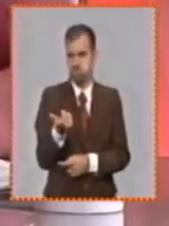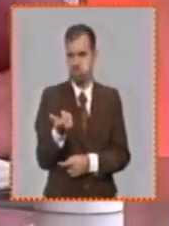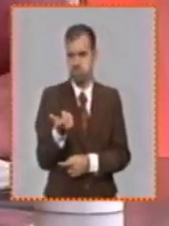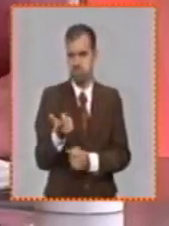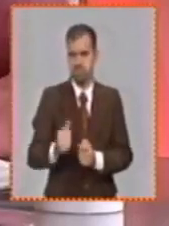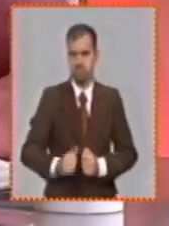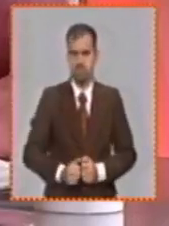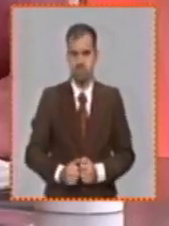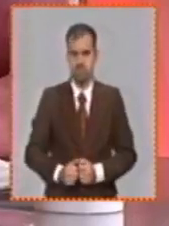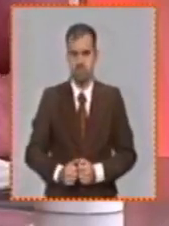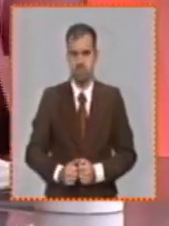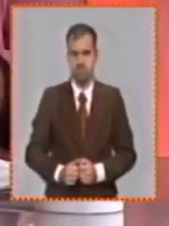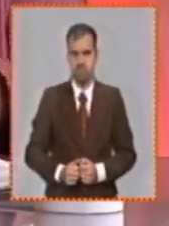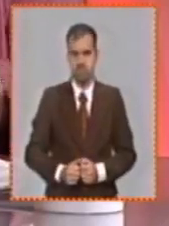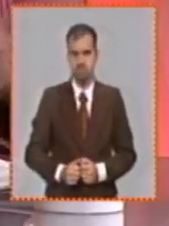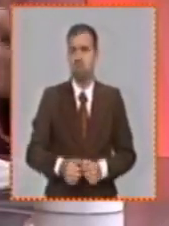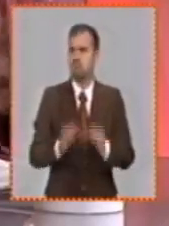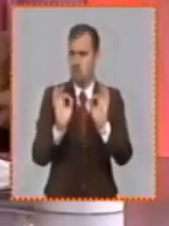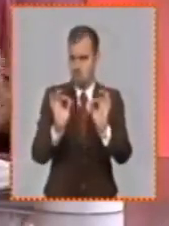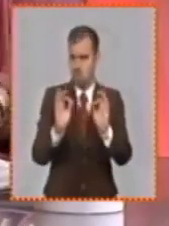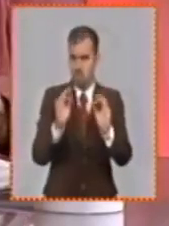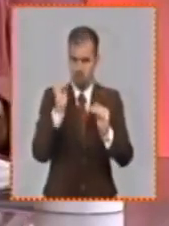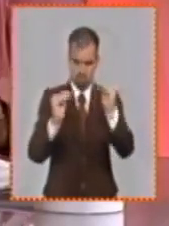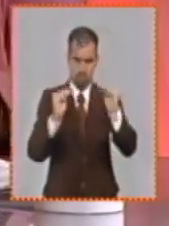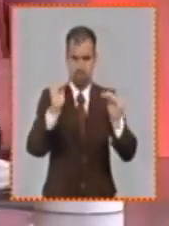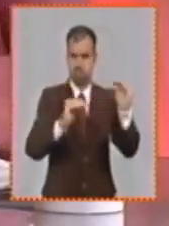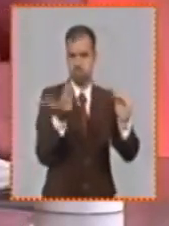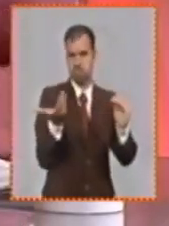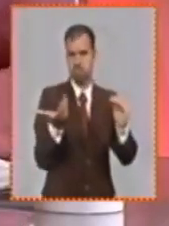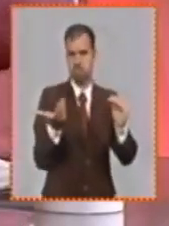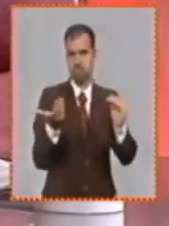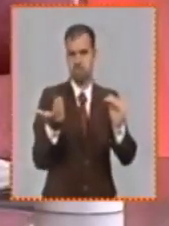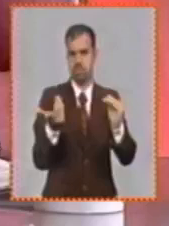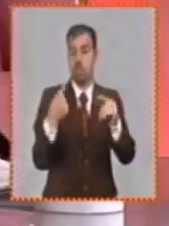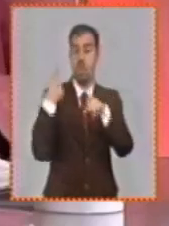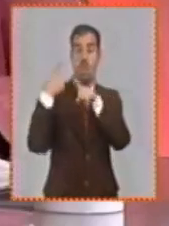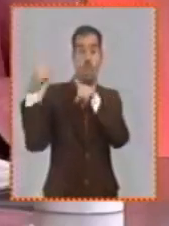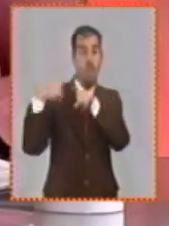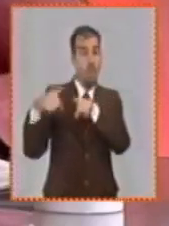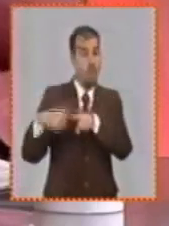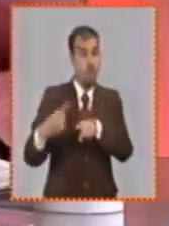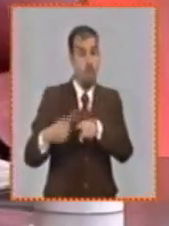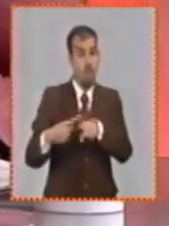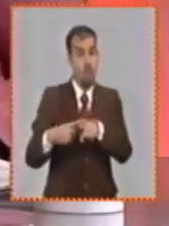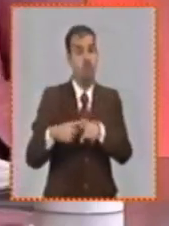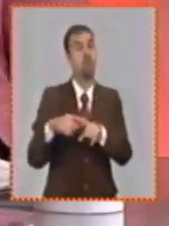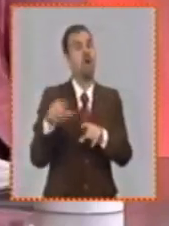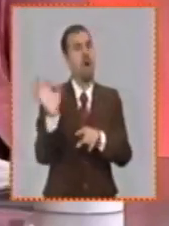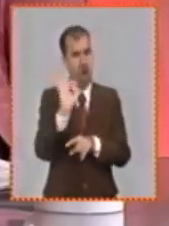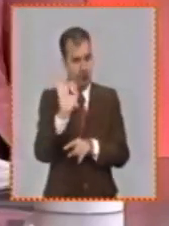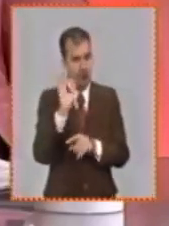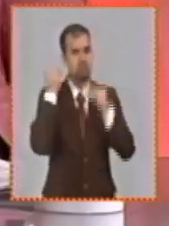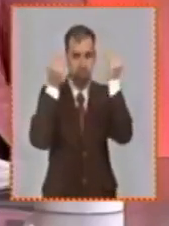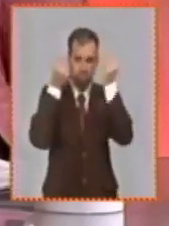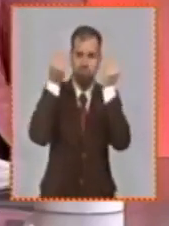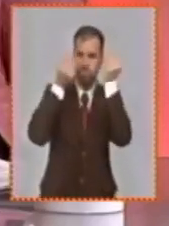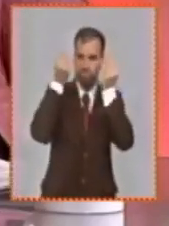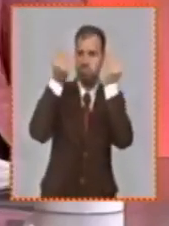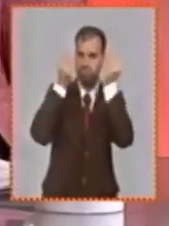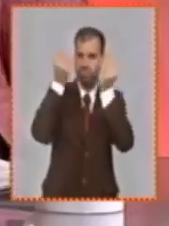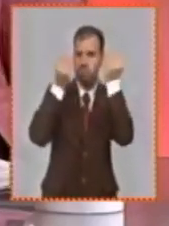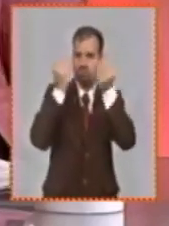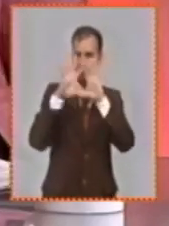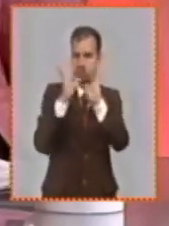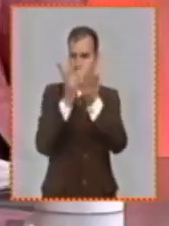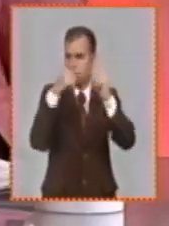todavía al uno por uno es decir hay aciertos y hay otras cosas también que están en fase de estudio que están